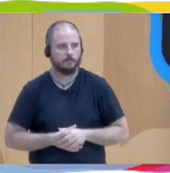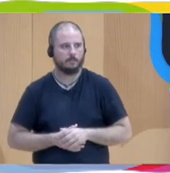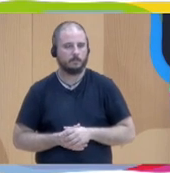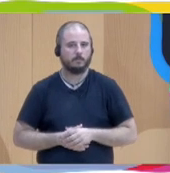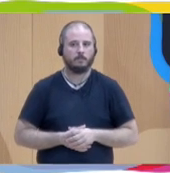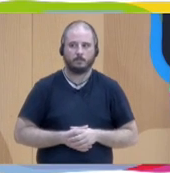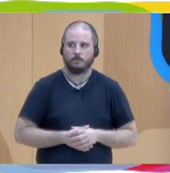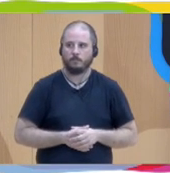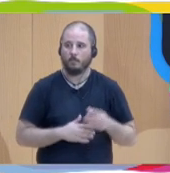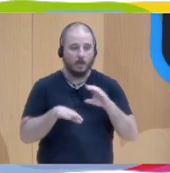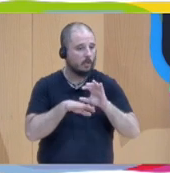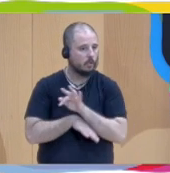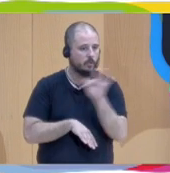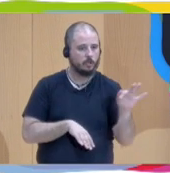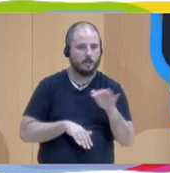Consejera.